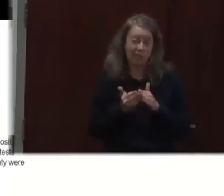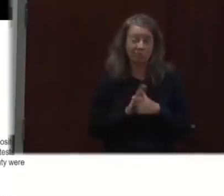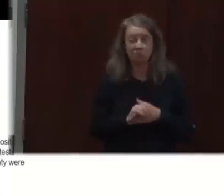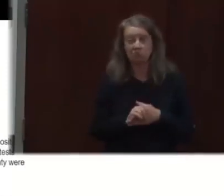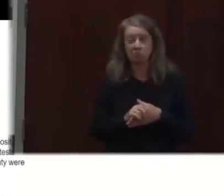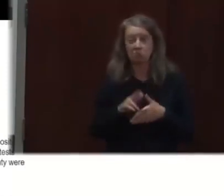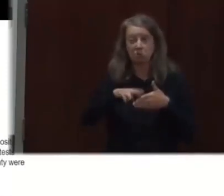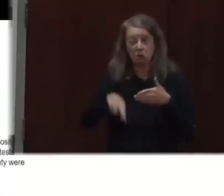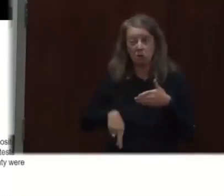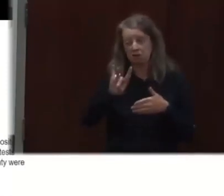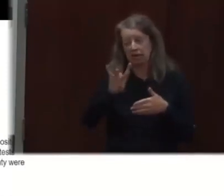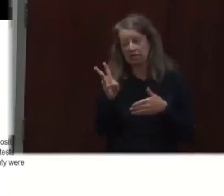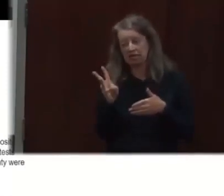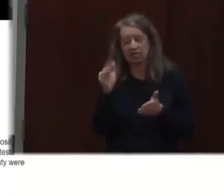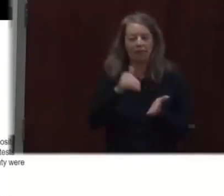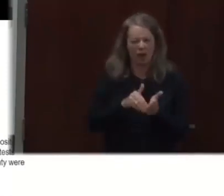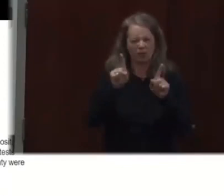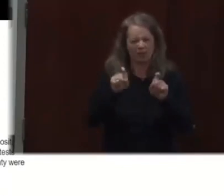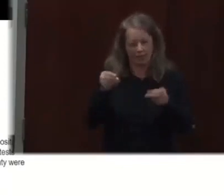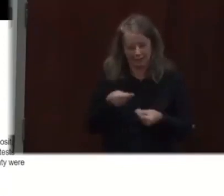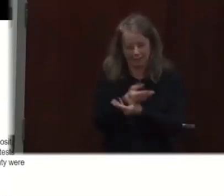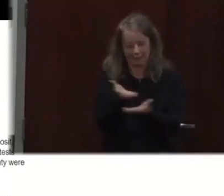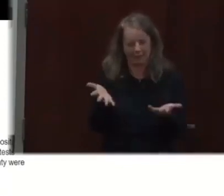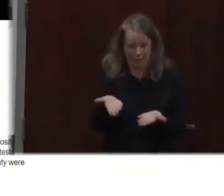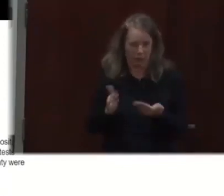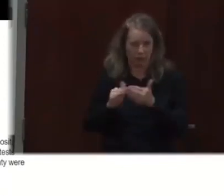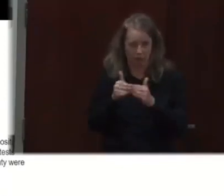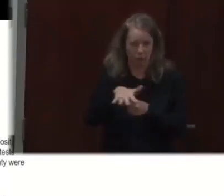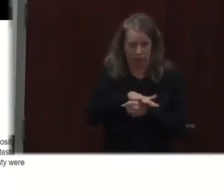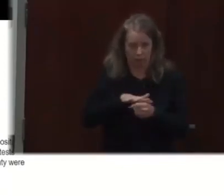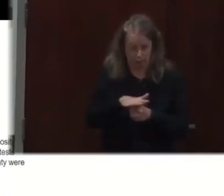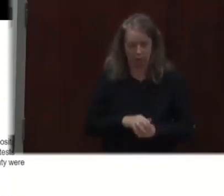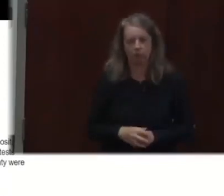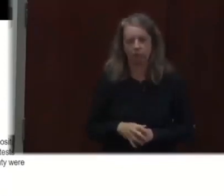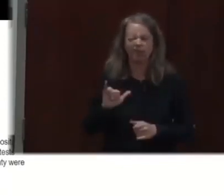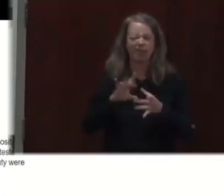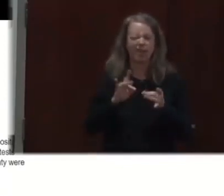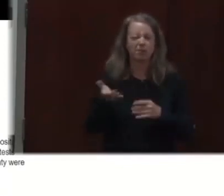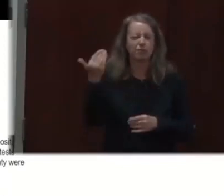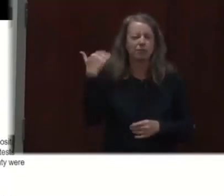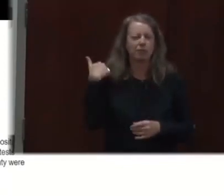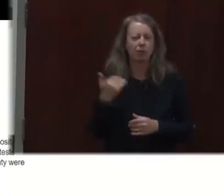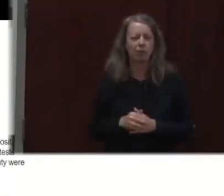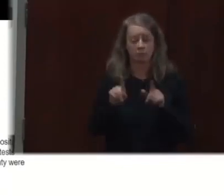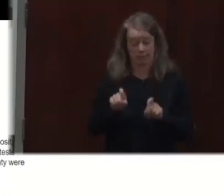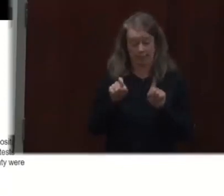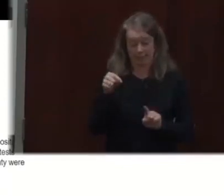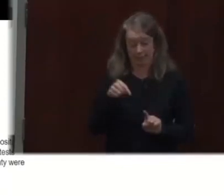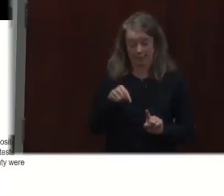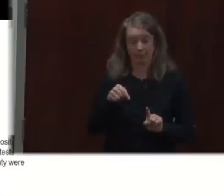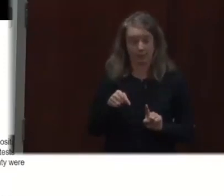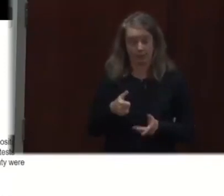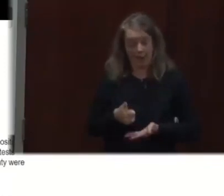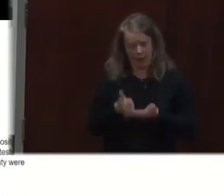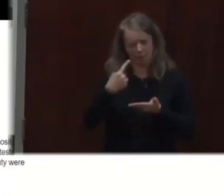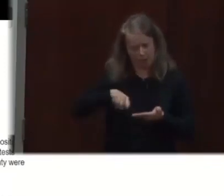encontrar los casos y también para poder aislarlos, y poder reducir el esparcimiento y propagación